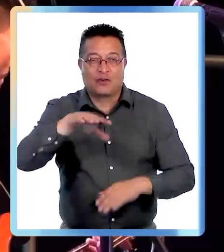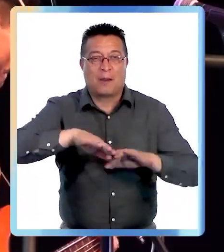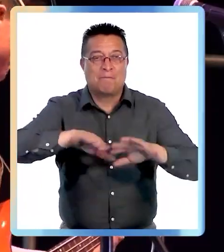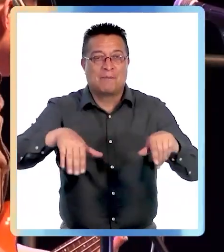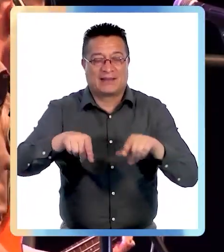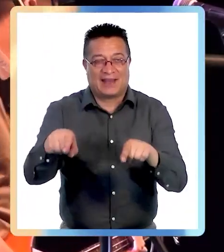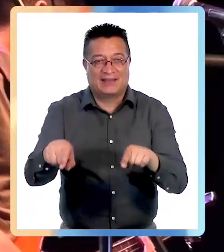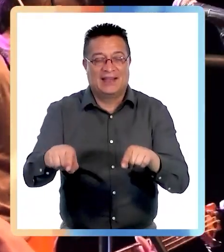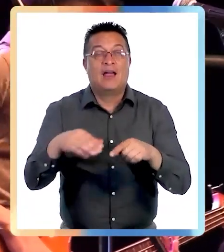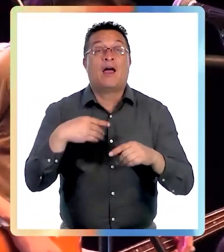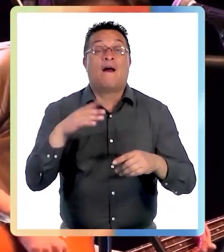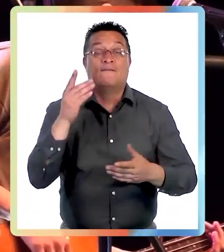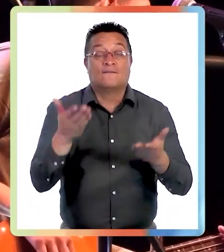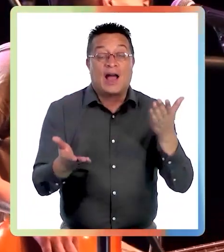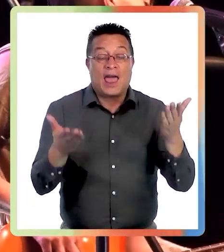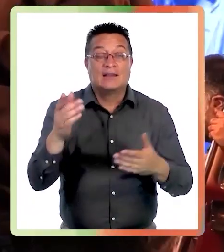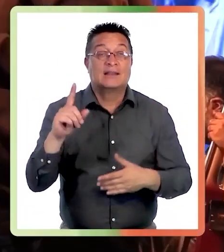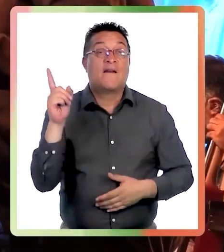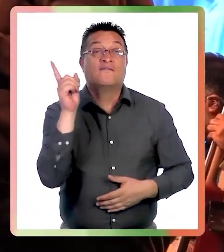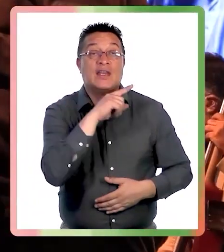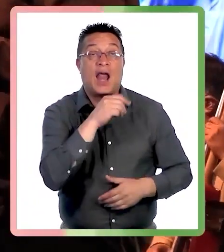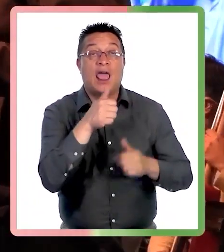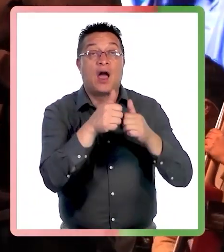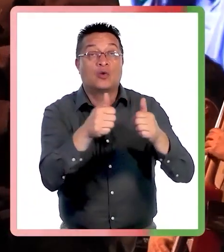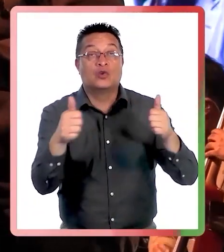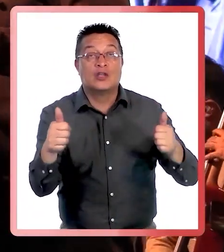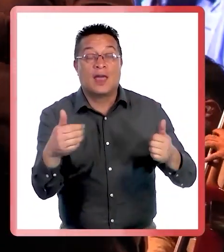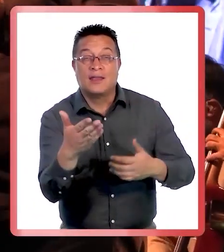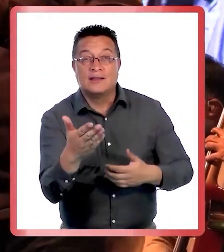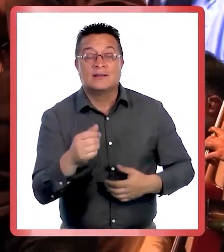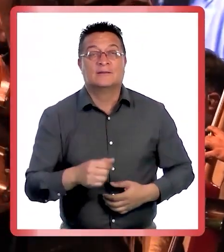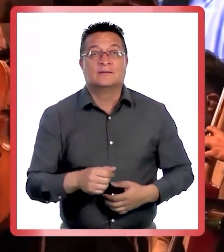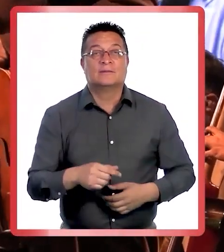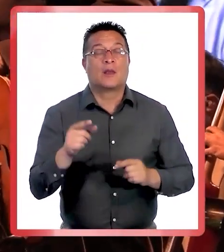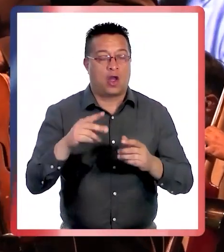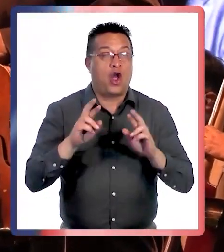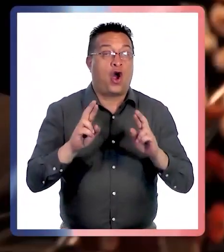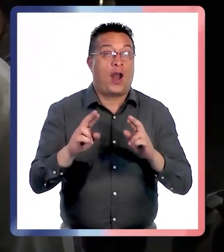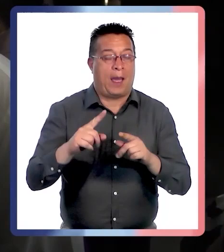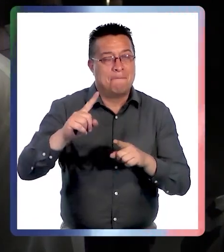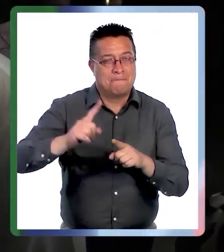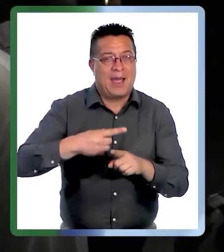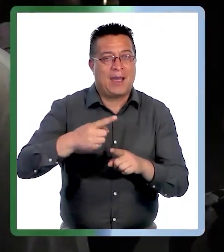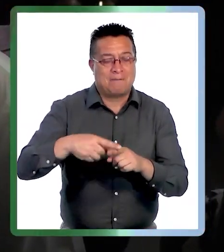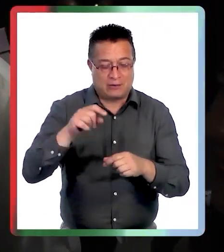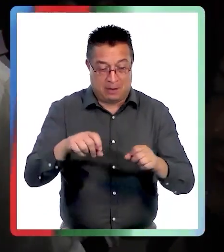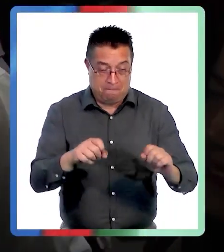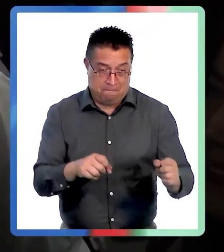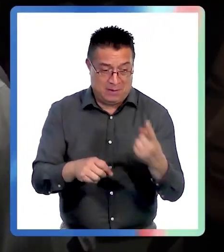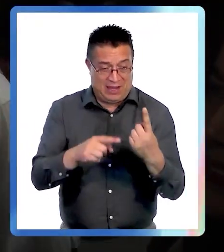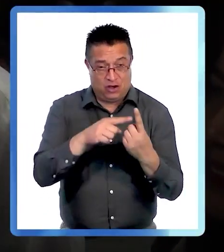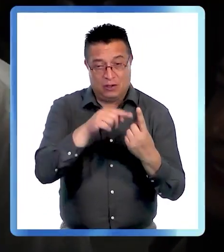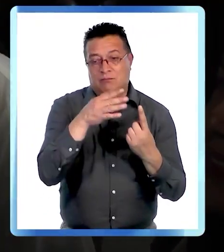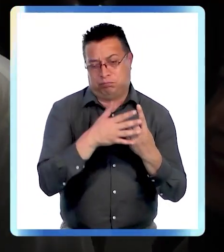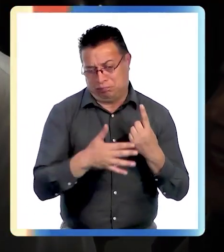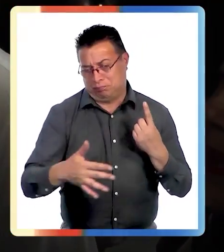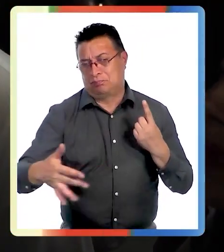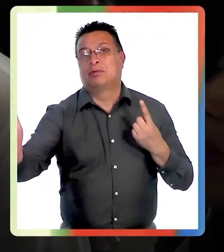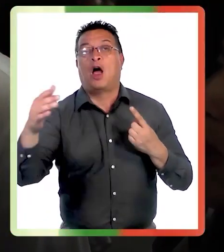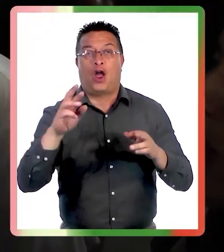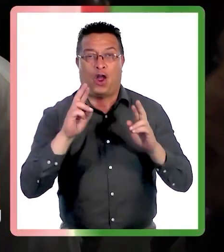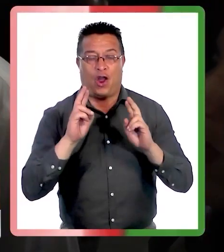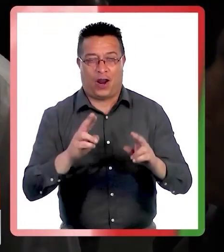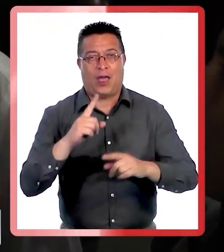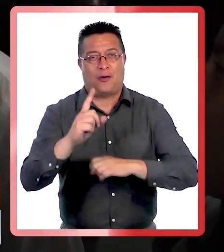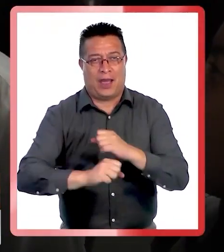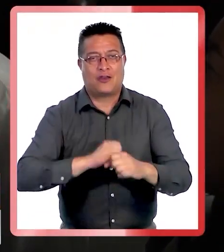balance final por parte de las autoridades. Esperemos que sean muchos más, este sea el primero y que en los años siguientes este tema vaya